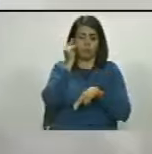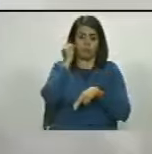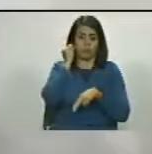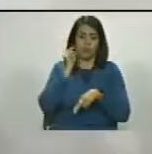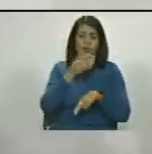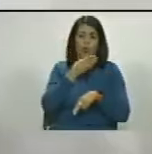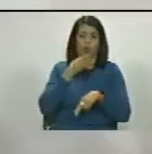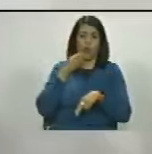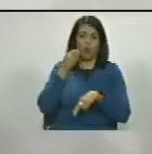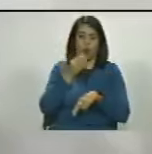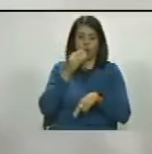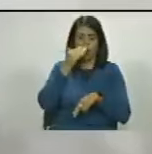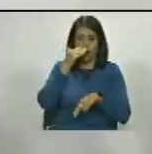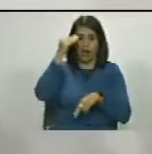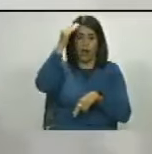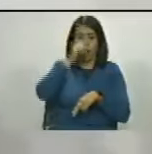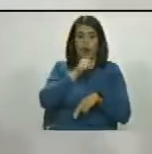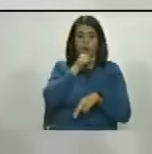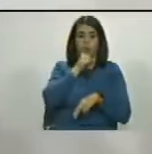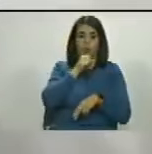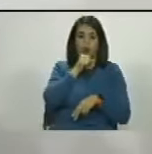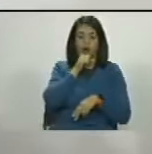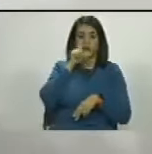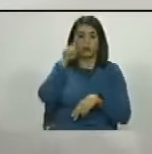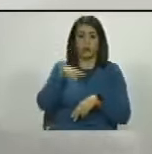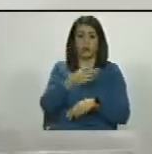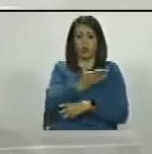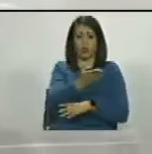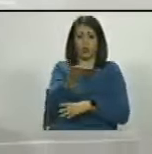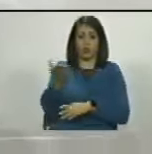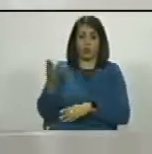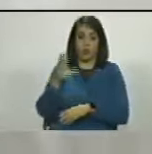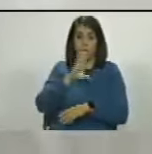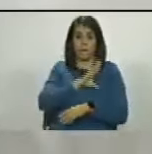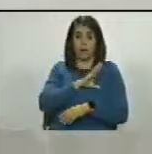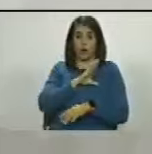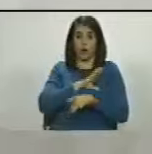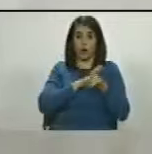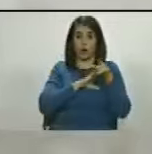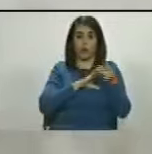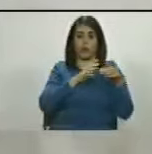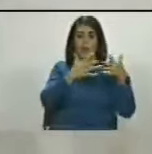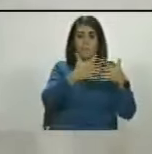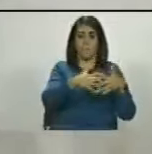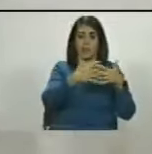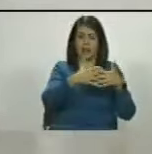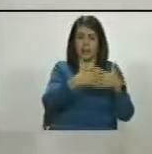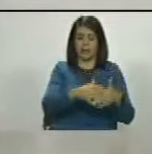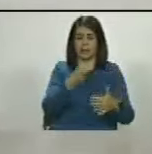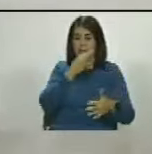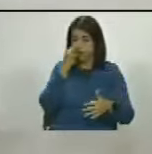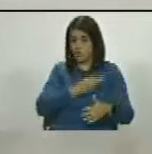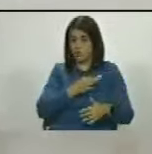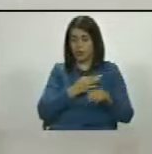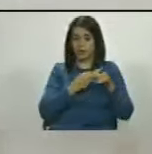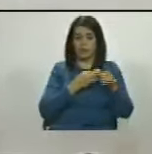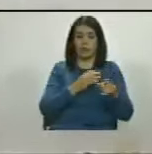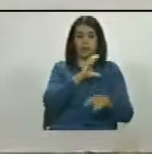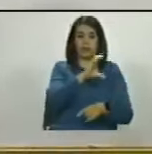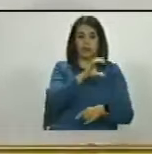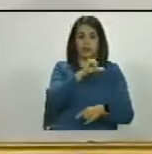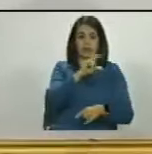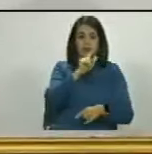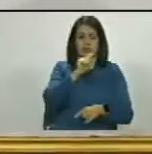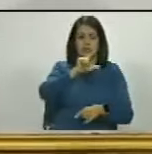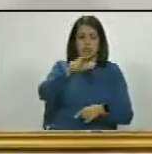de su juventud, de los adultos mayores. Son ustedes los dueños originales, originarios de